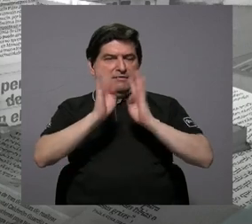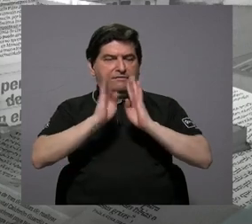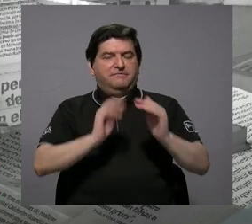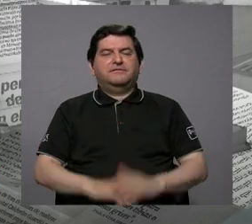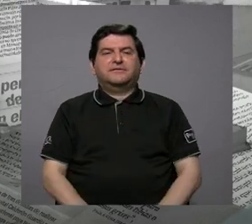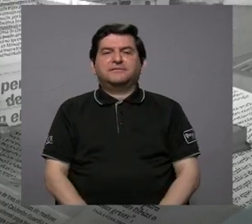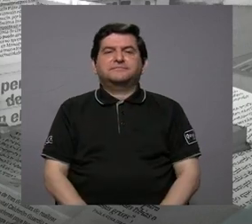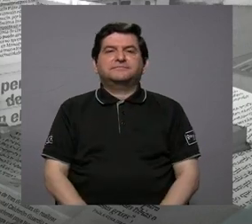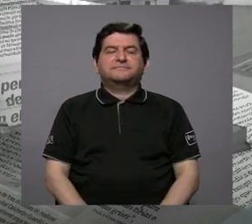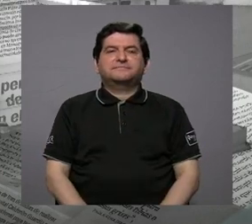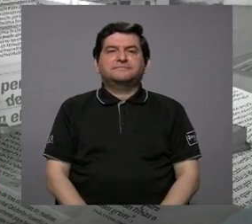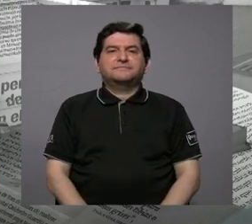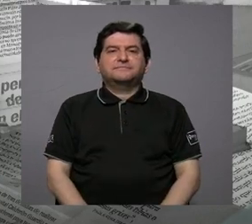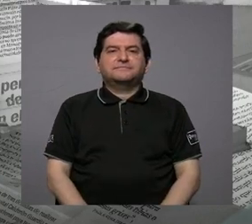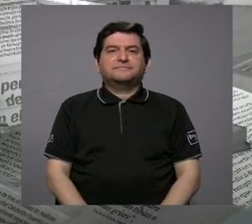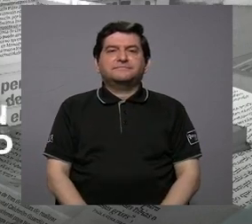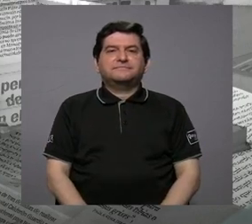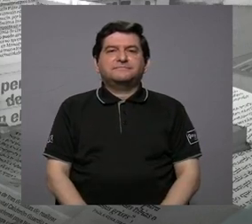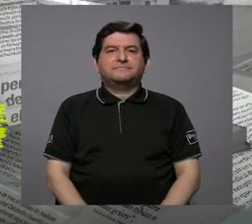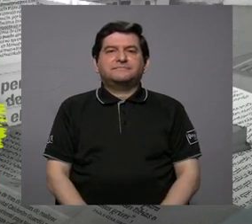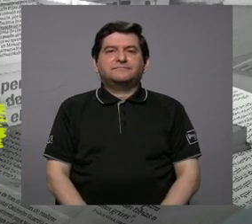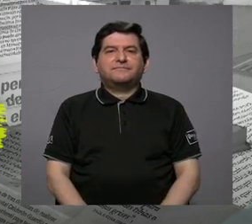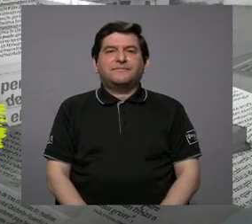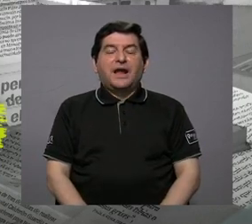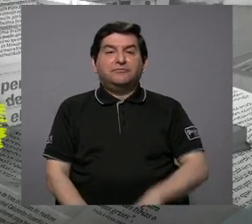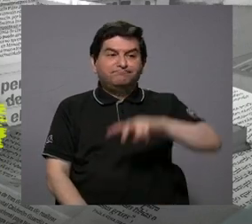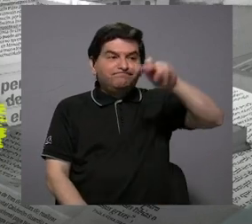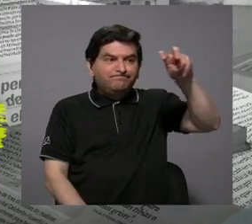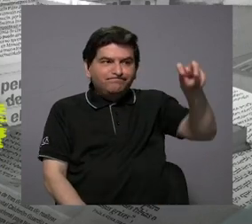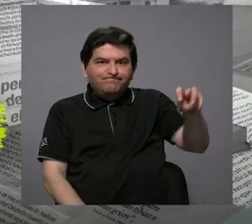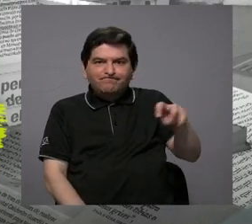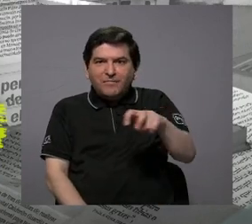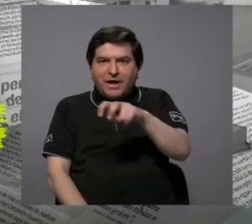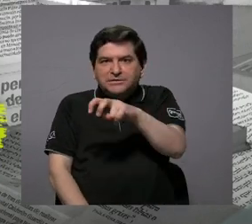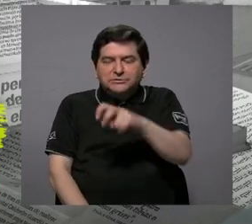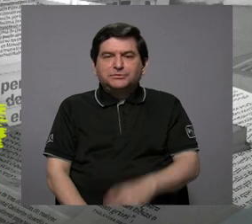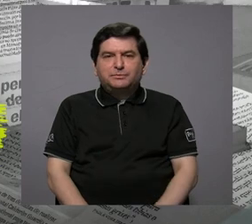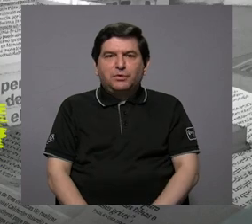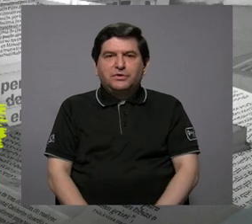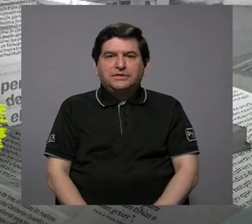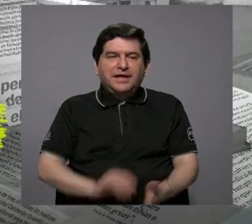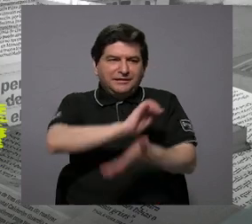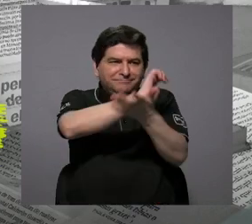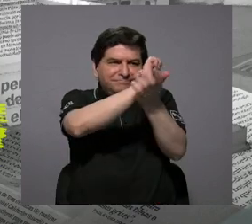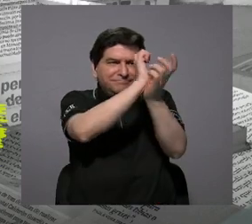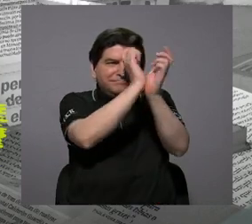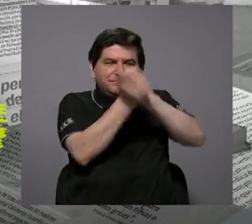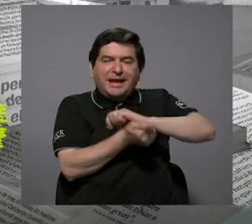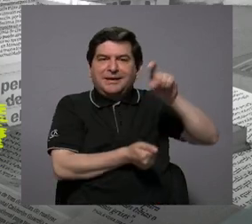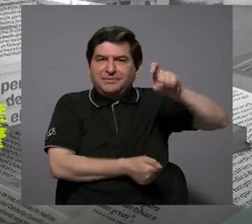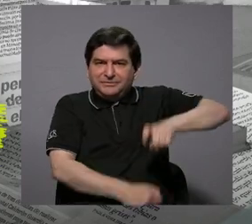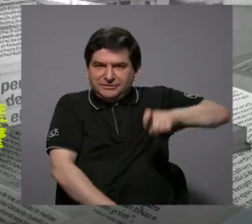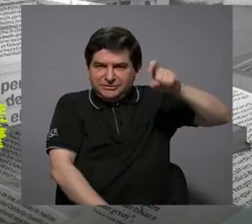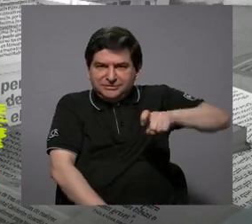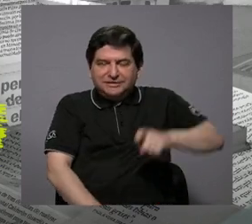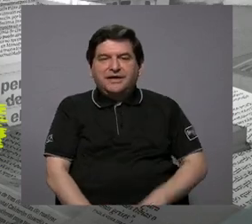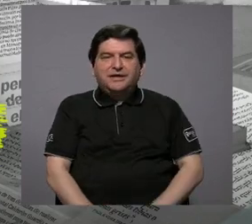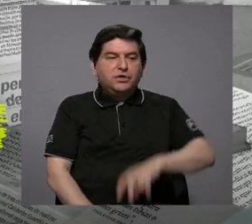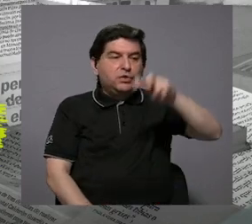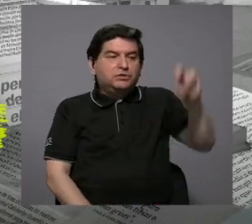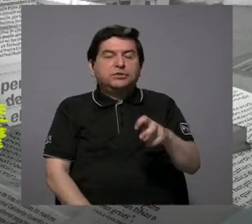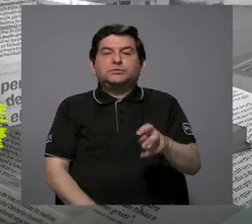sobre el transporte y la transición que se debe hacer al